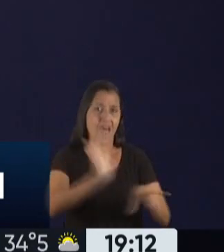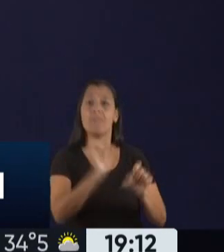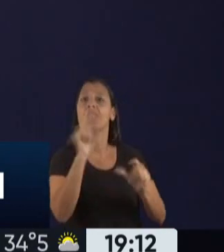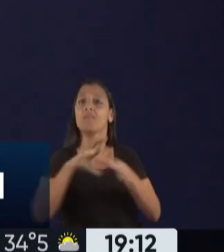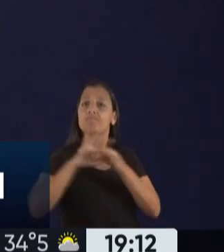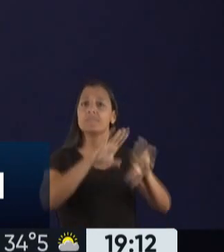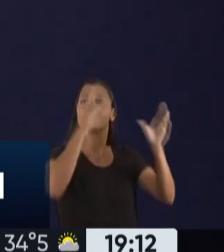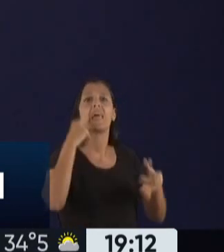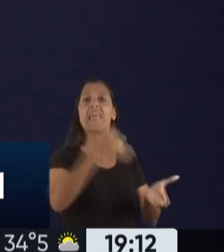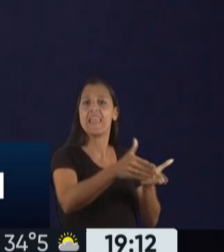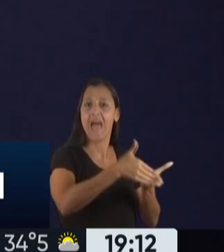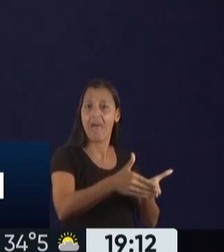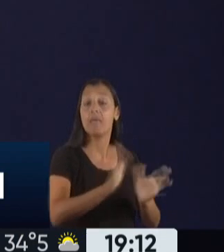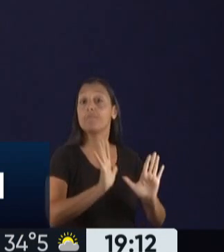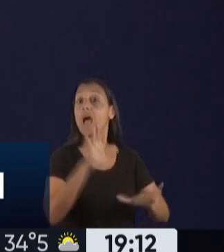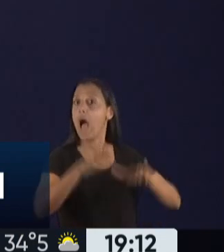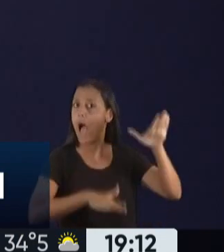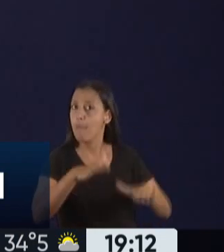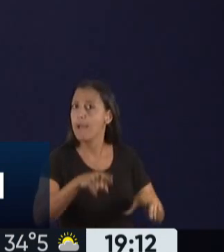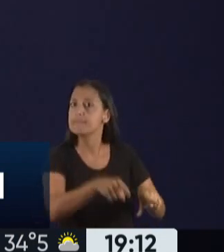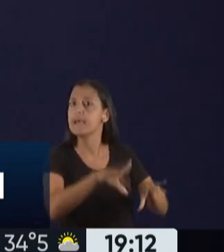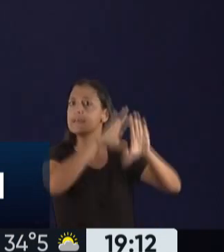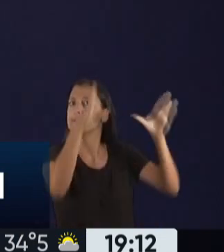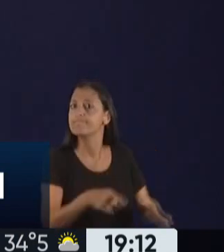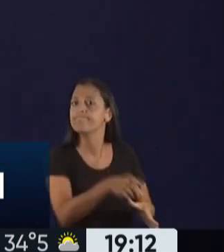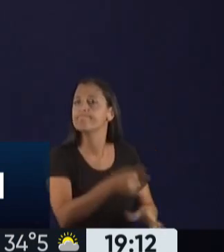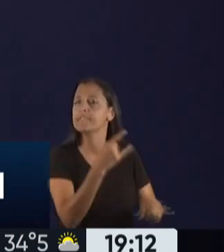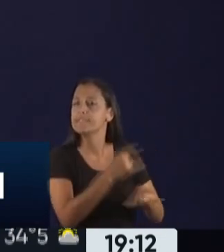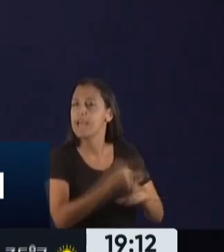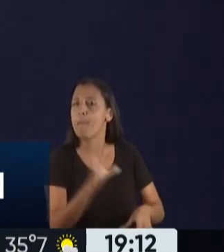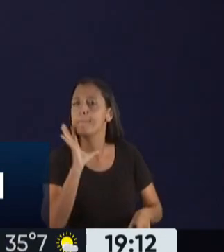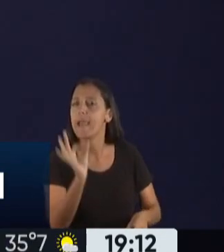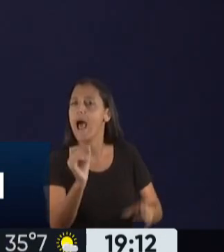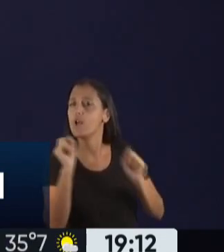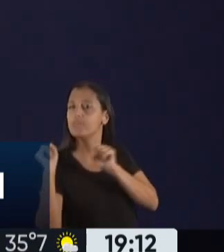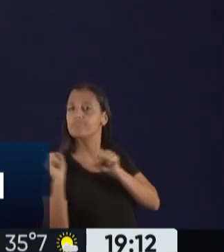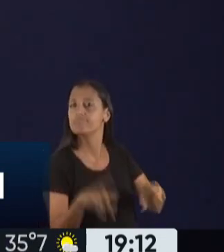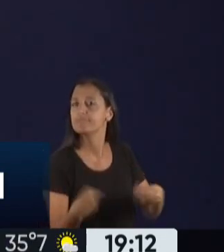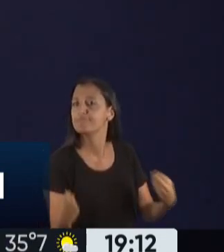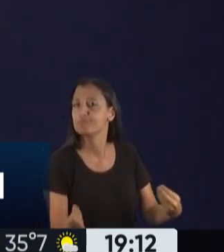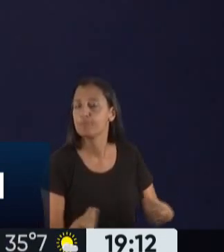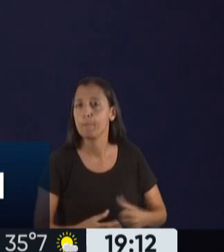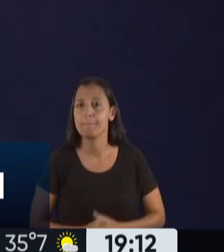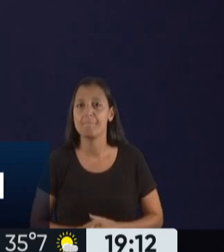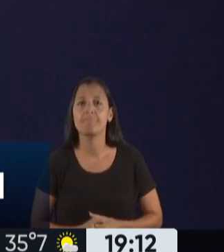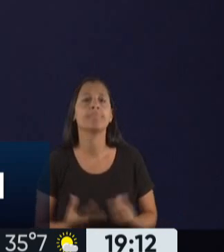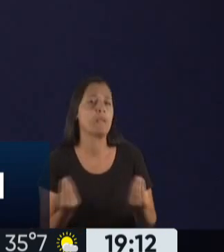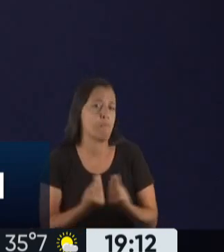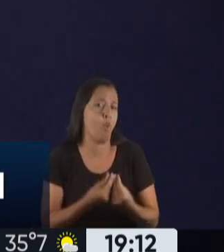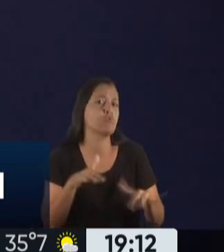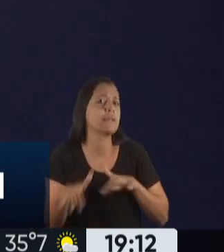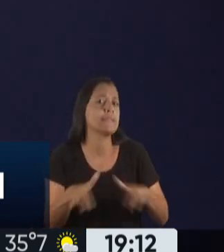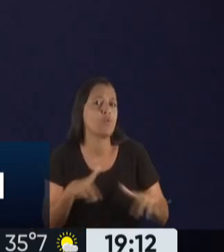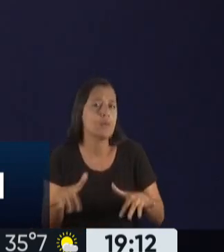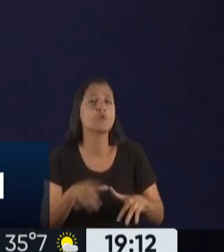veces estos institutos, además, siempre tienen la particularidad que en muchas oportunidades